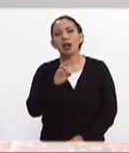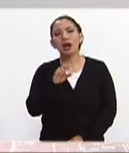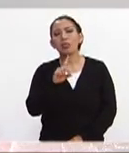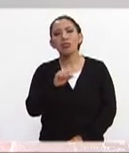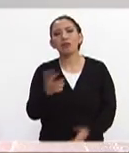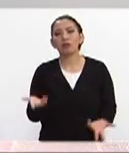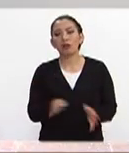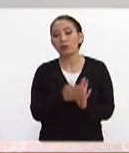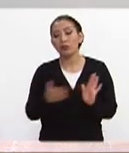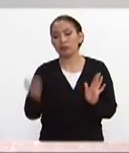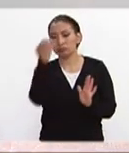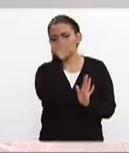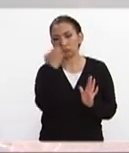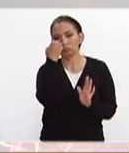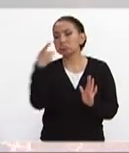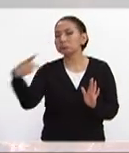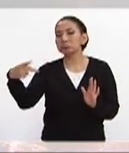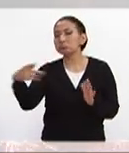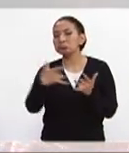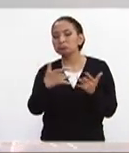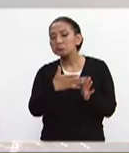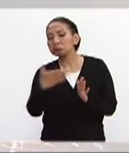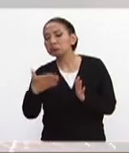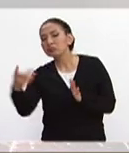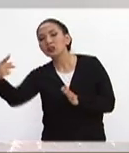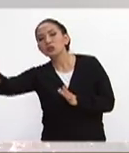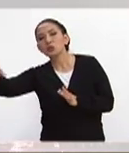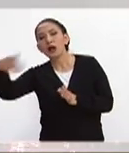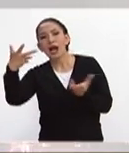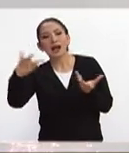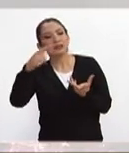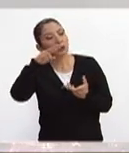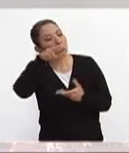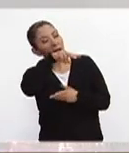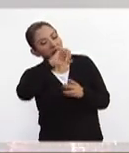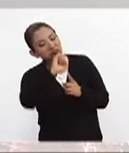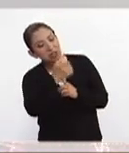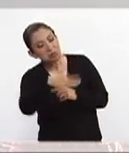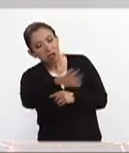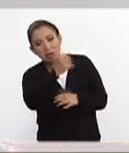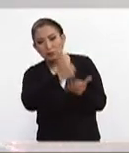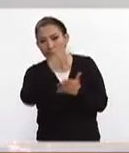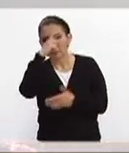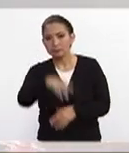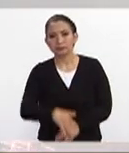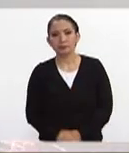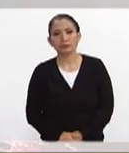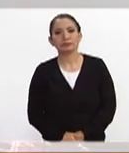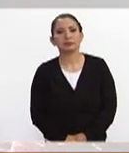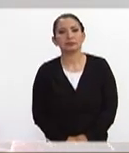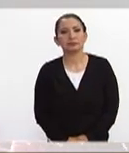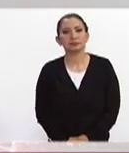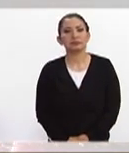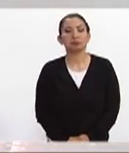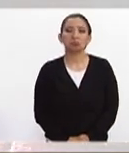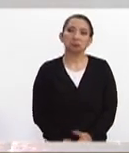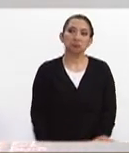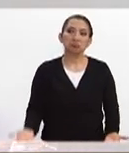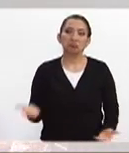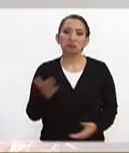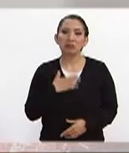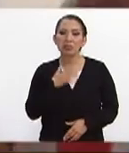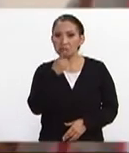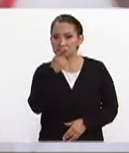especie pues de balance de lo que han hecho ustedes de cómo ven la situación aquí en la Ciudad de México bueno